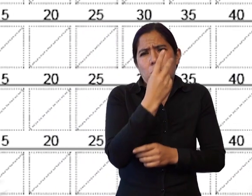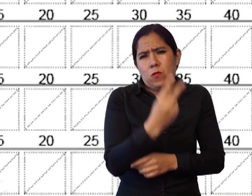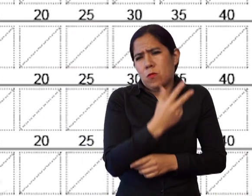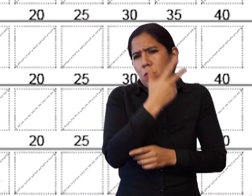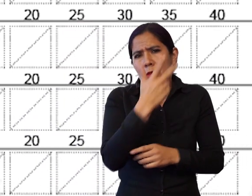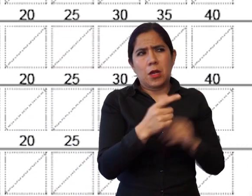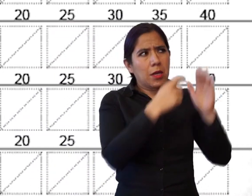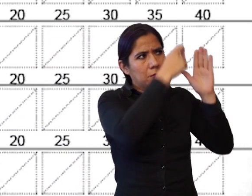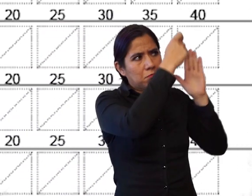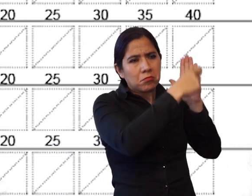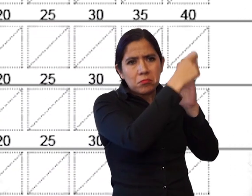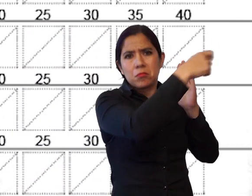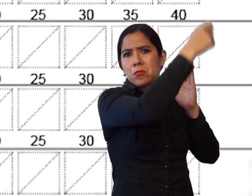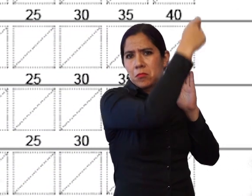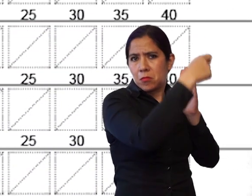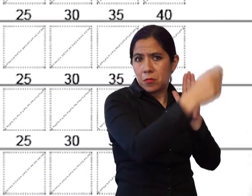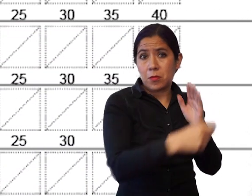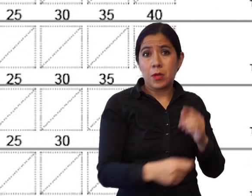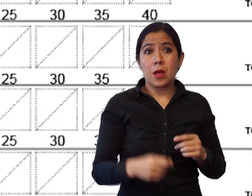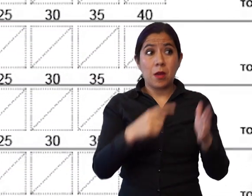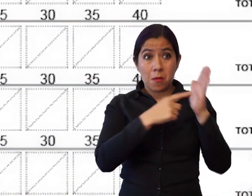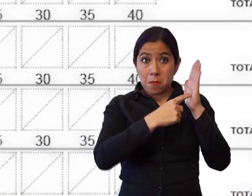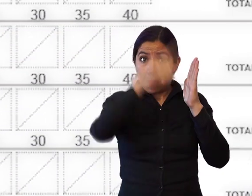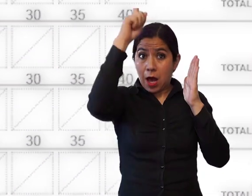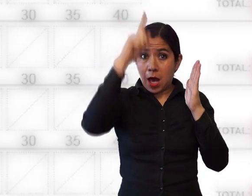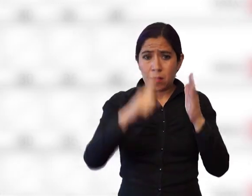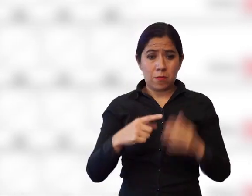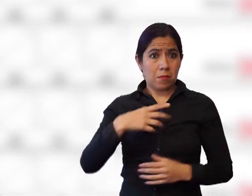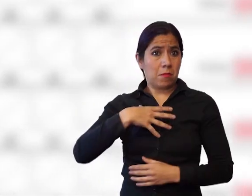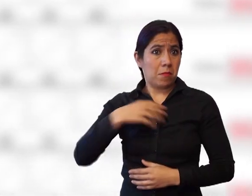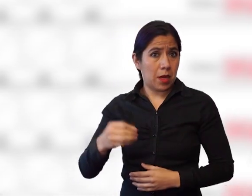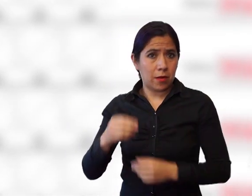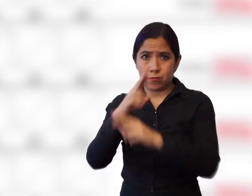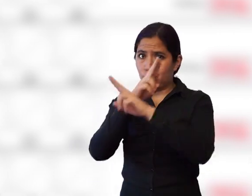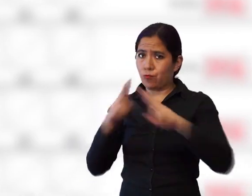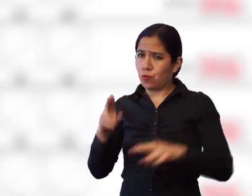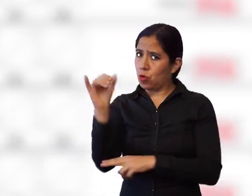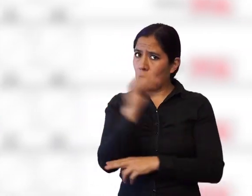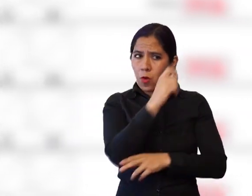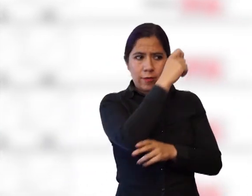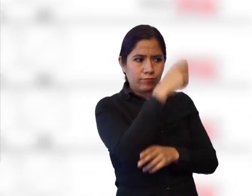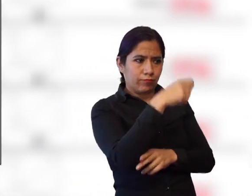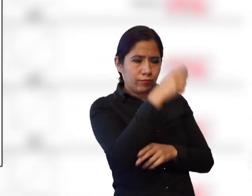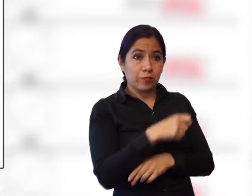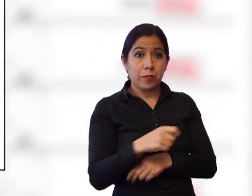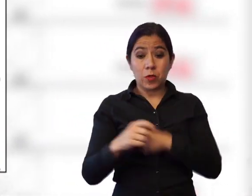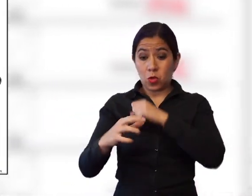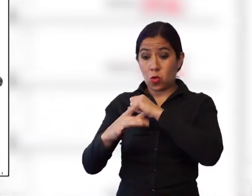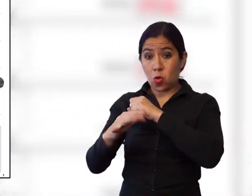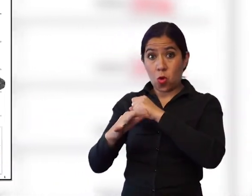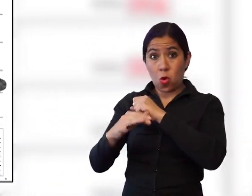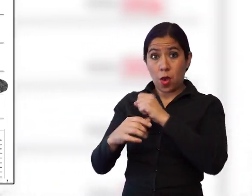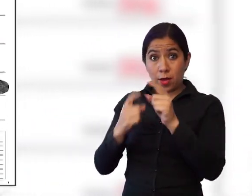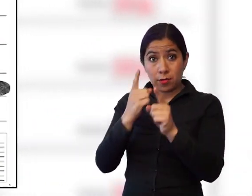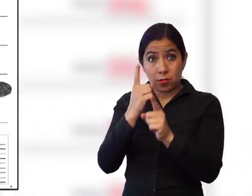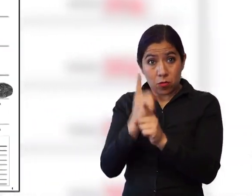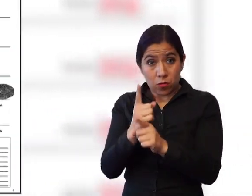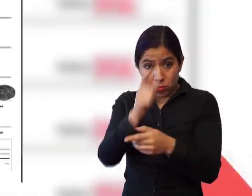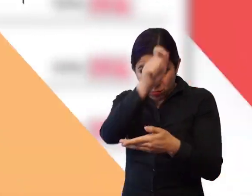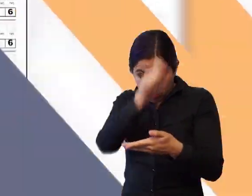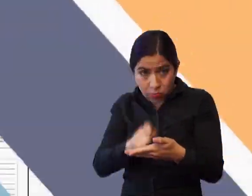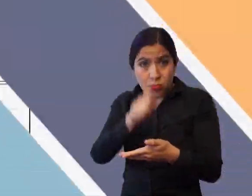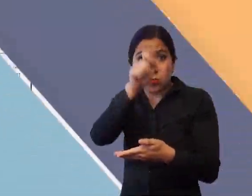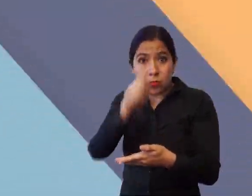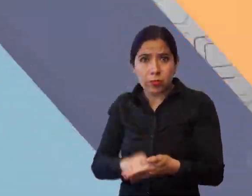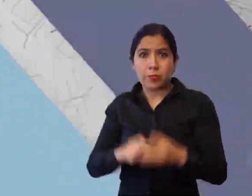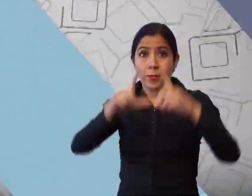válidos como los blancos y nulos, anotando en la hoja de trabajo correspondiente. Concluida la franja superior,